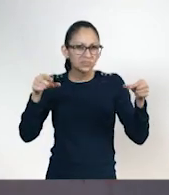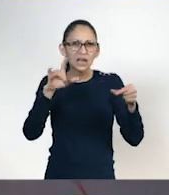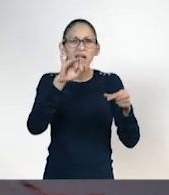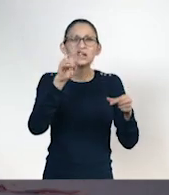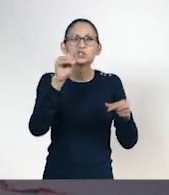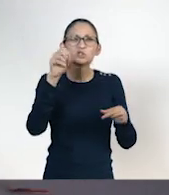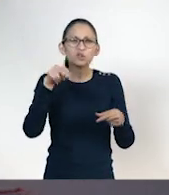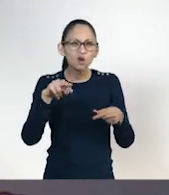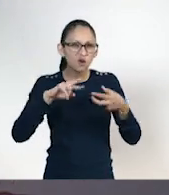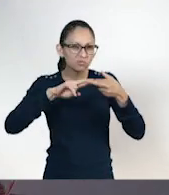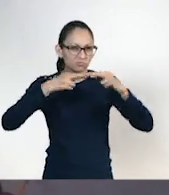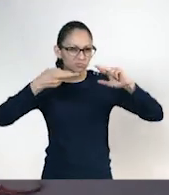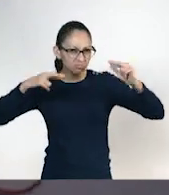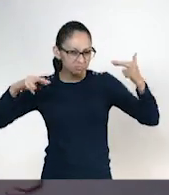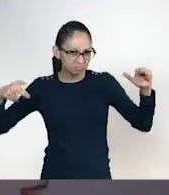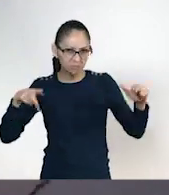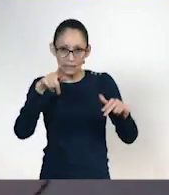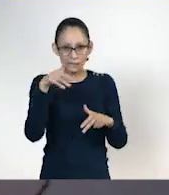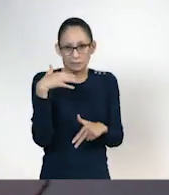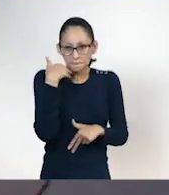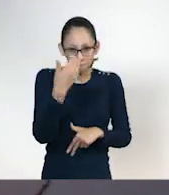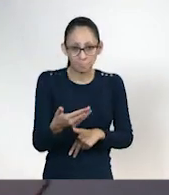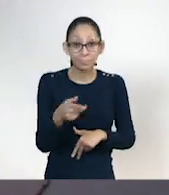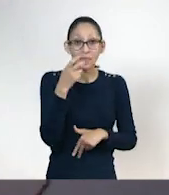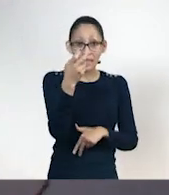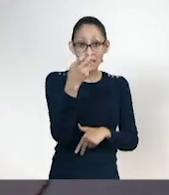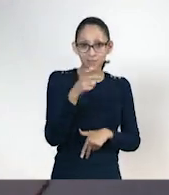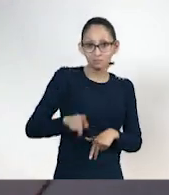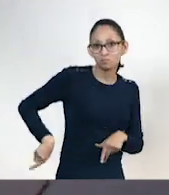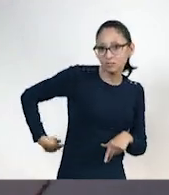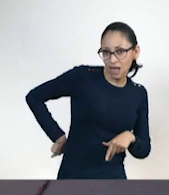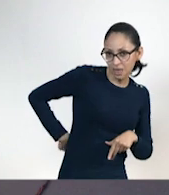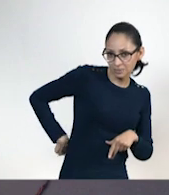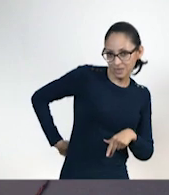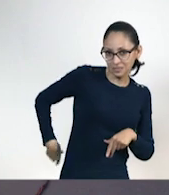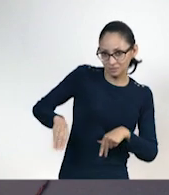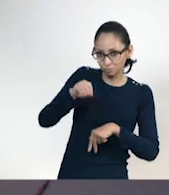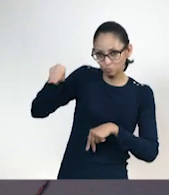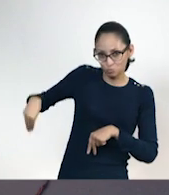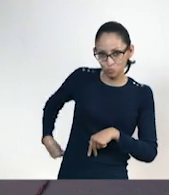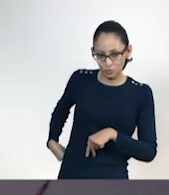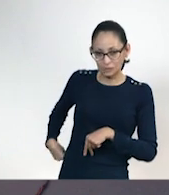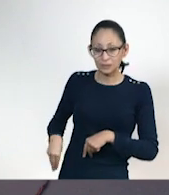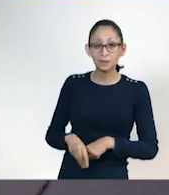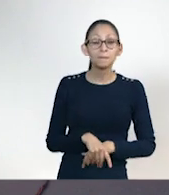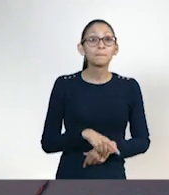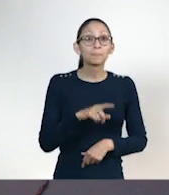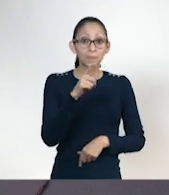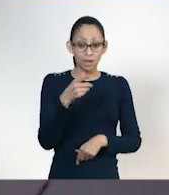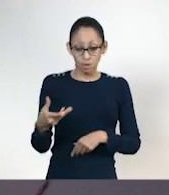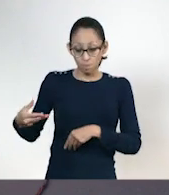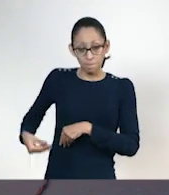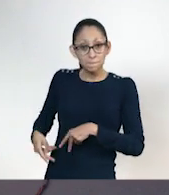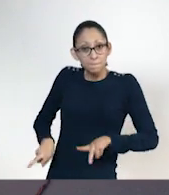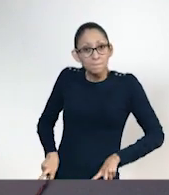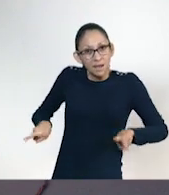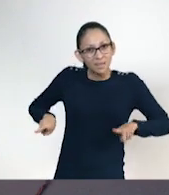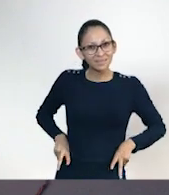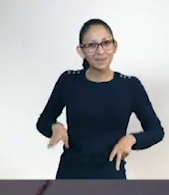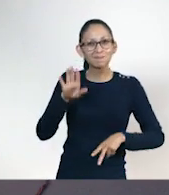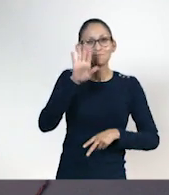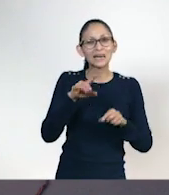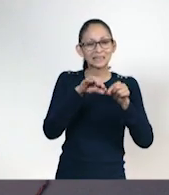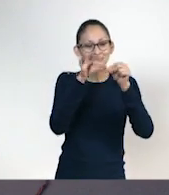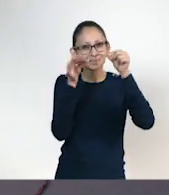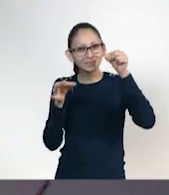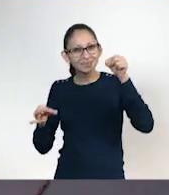sirva como una colita, la cual nos vamos a colocar en la parte de atrás. Ok. Vamos a atorar en nuestro pantalón, cual si fuese una gran colita.